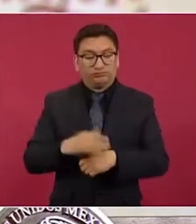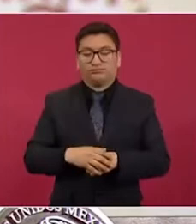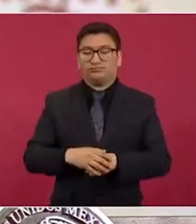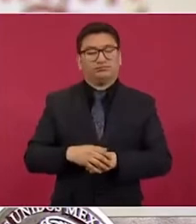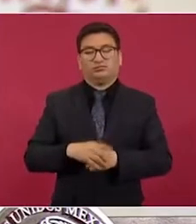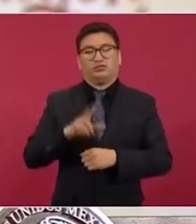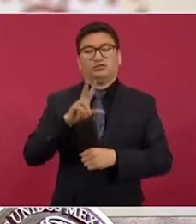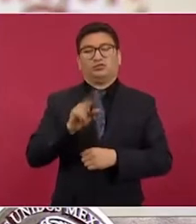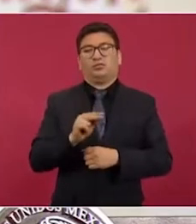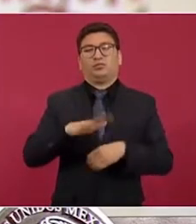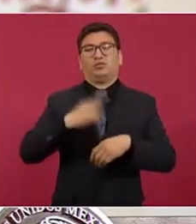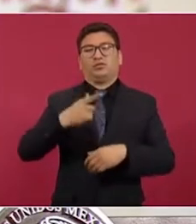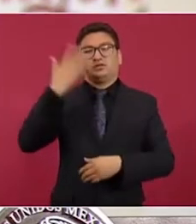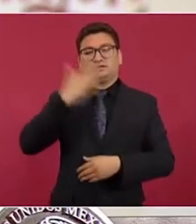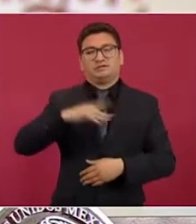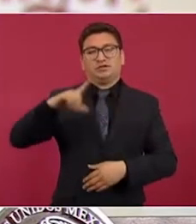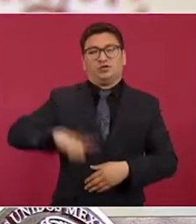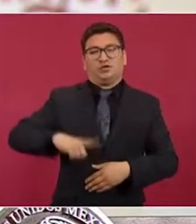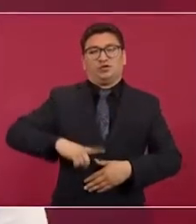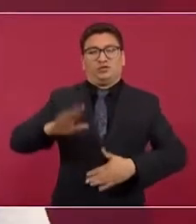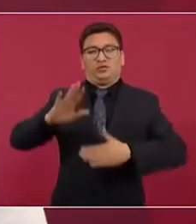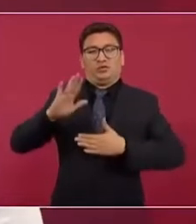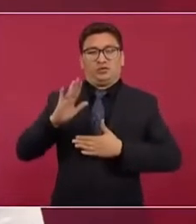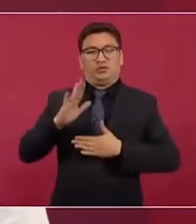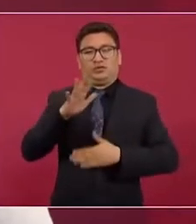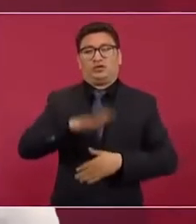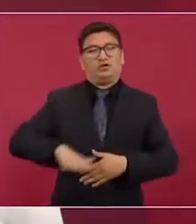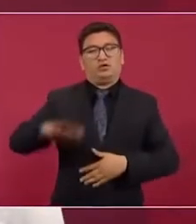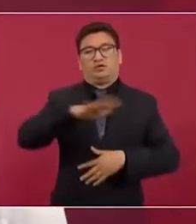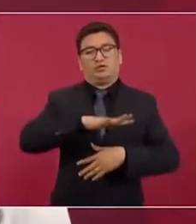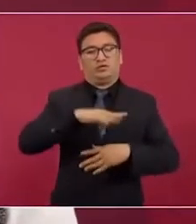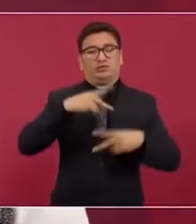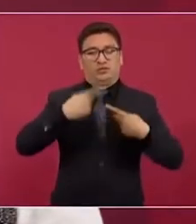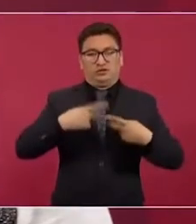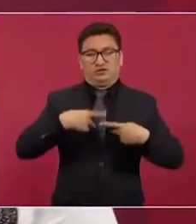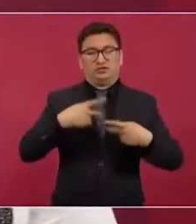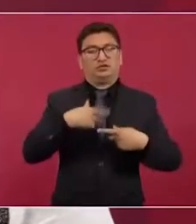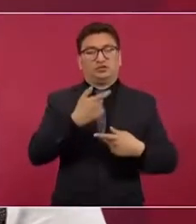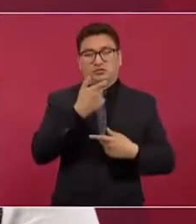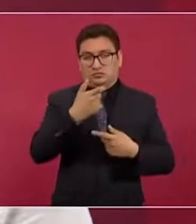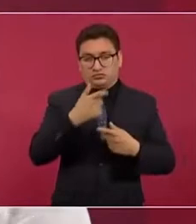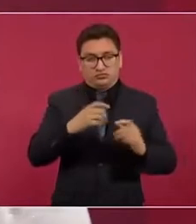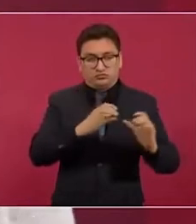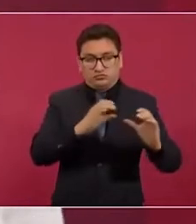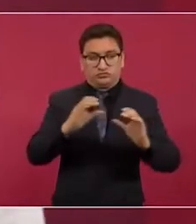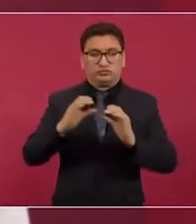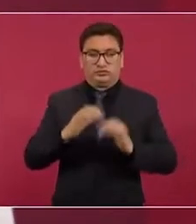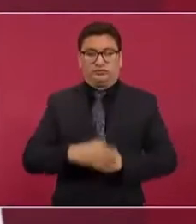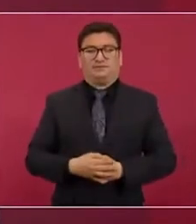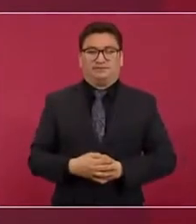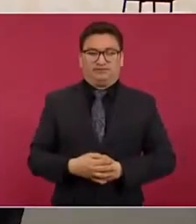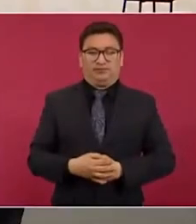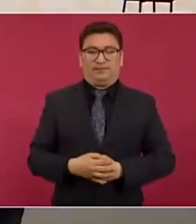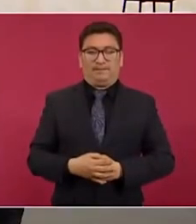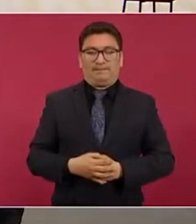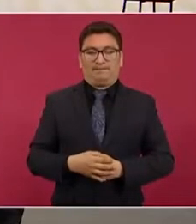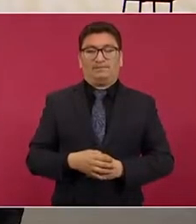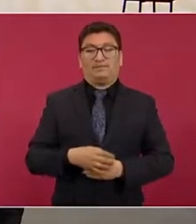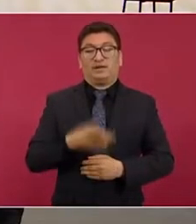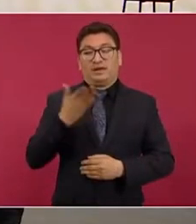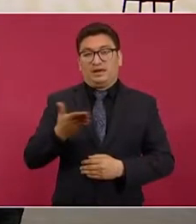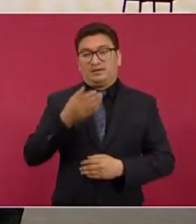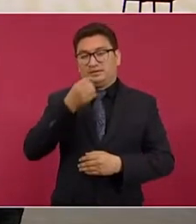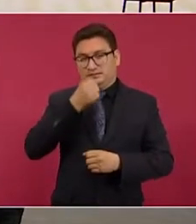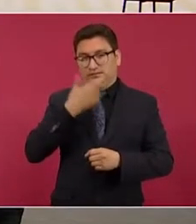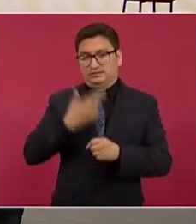compromiso del gobierno de México con la economía de las familias. En segundo lugar, la Secretaría